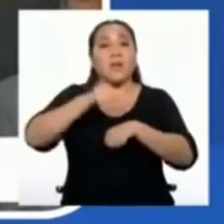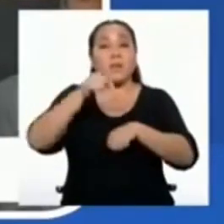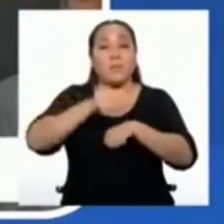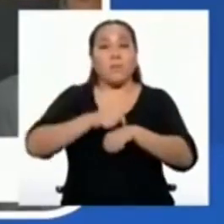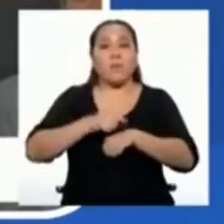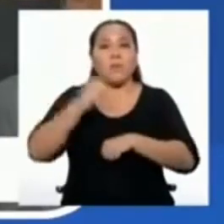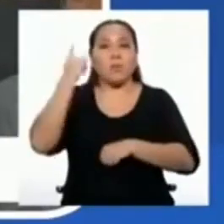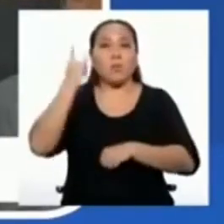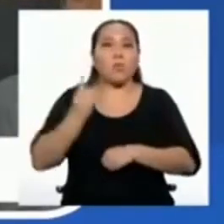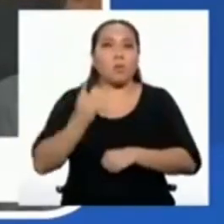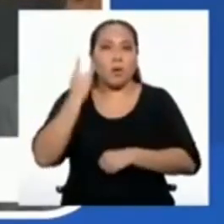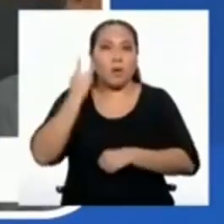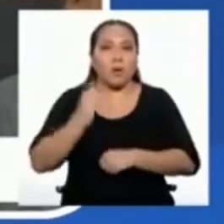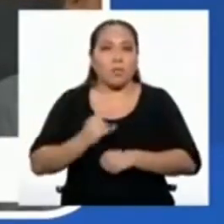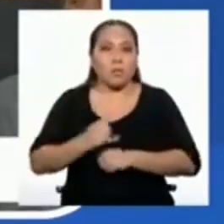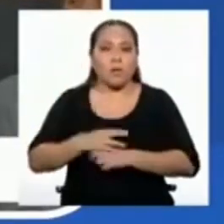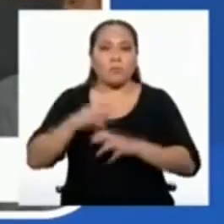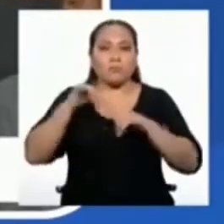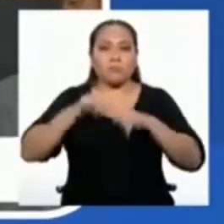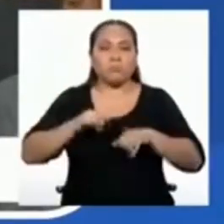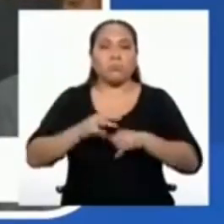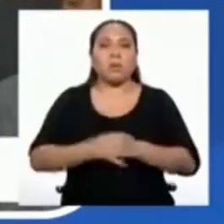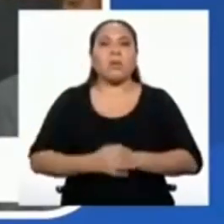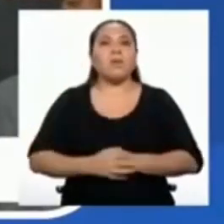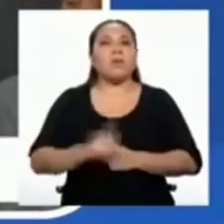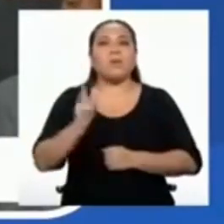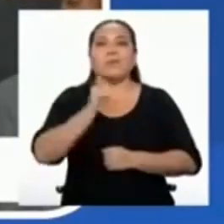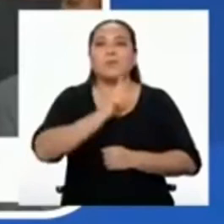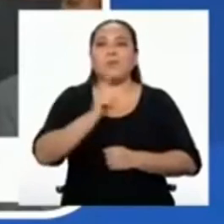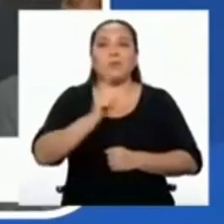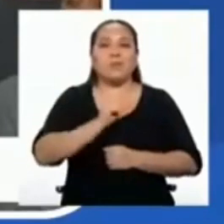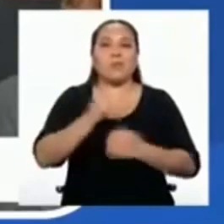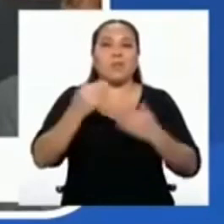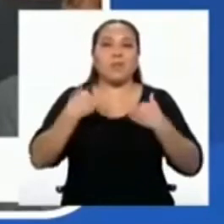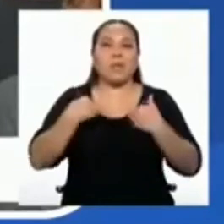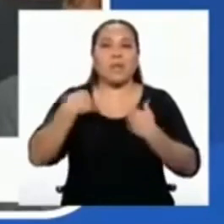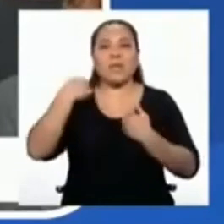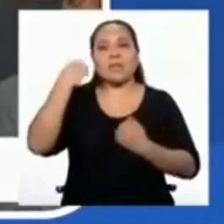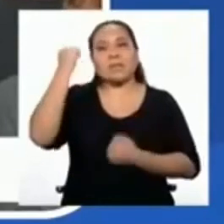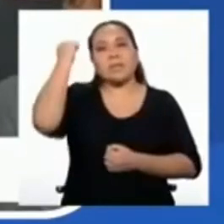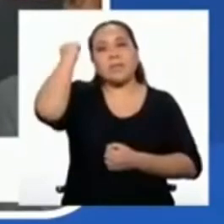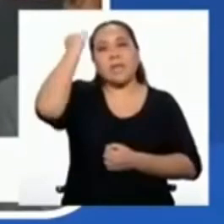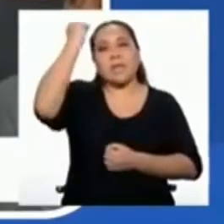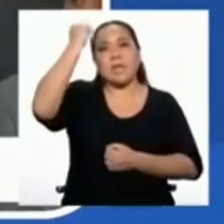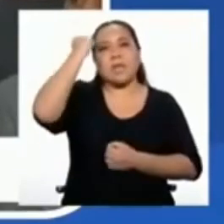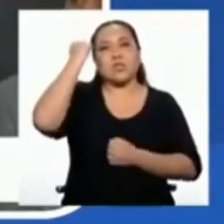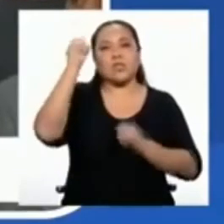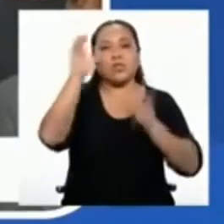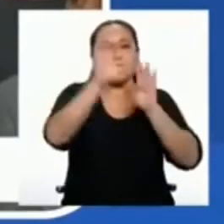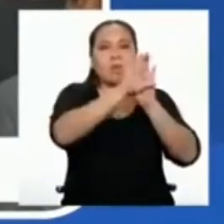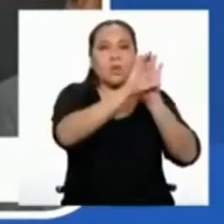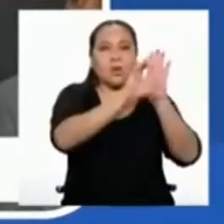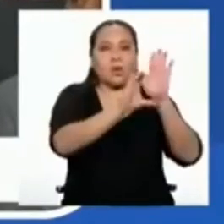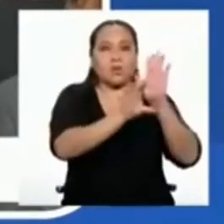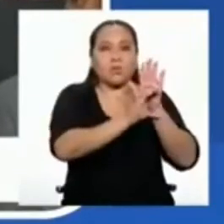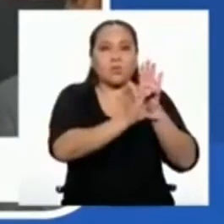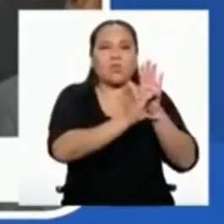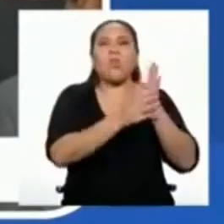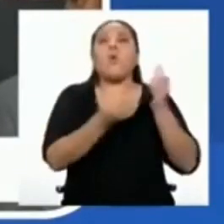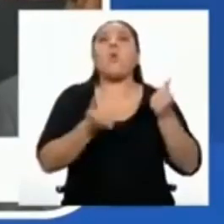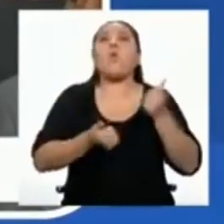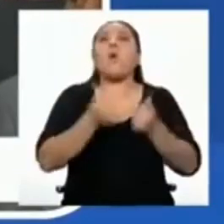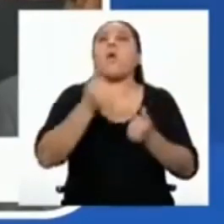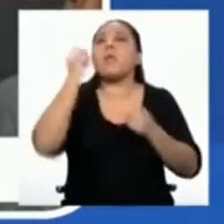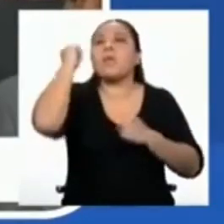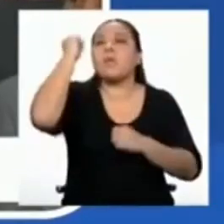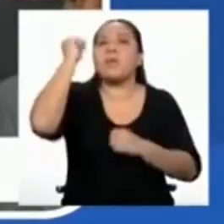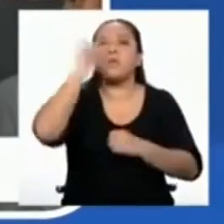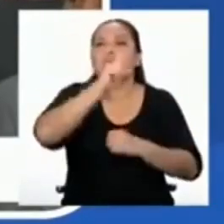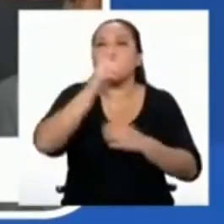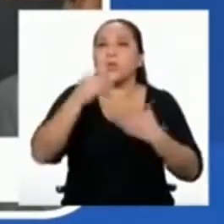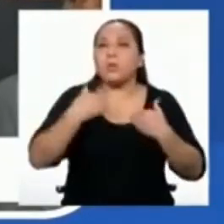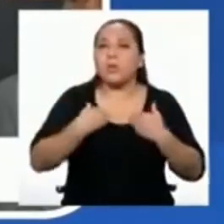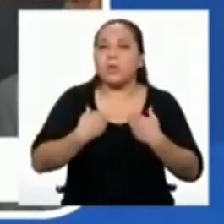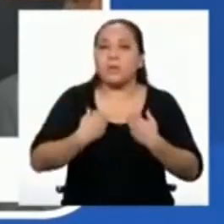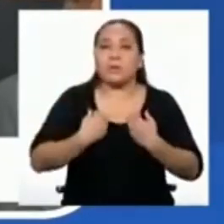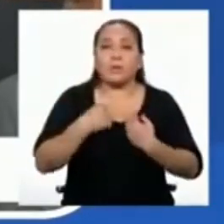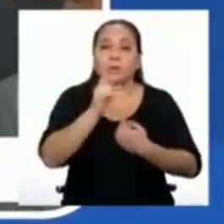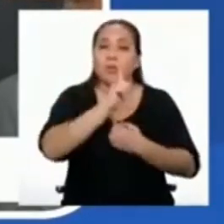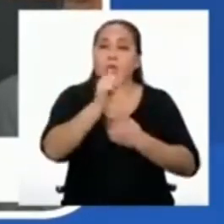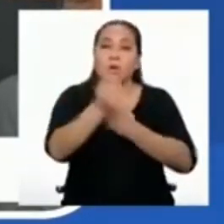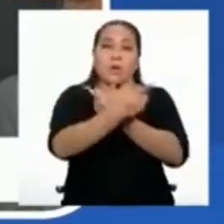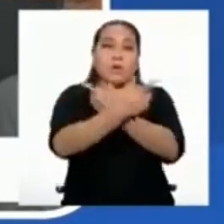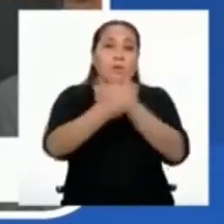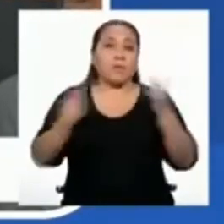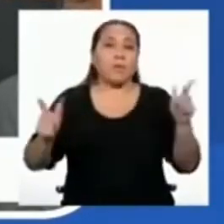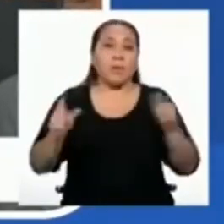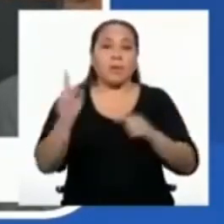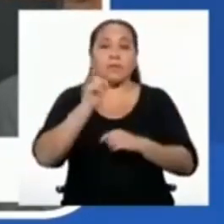quedan restringidos el ejercicio de los derechos constitucionales relativos a la libertad y a la seguridad